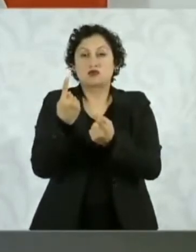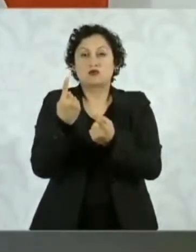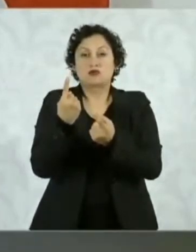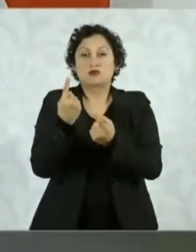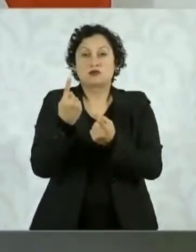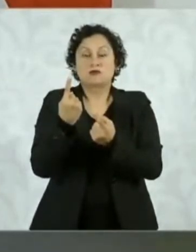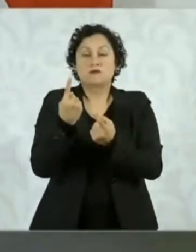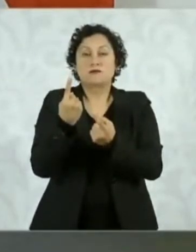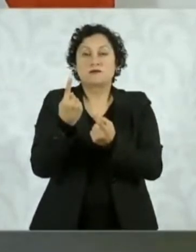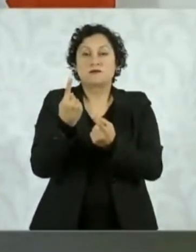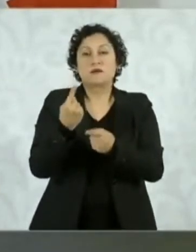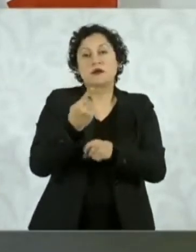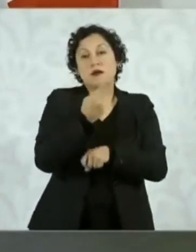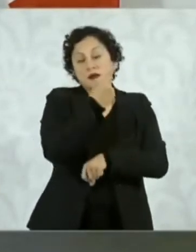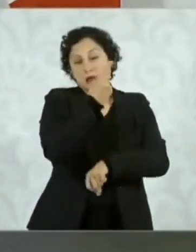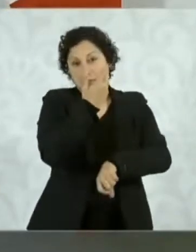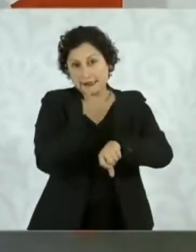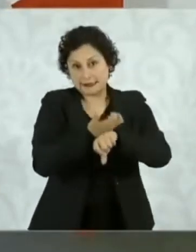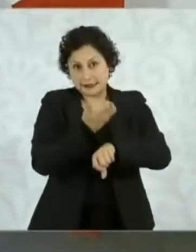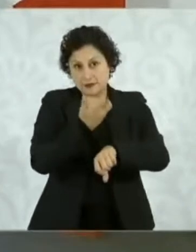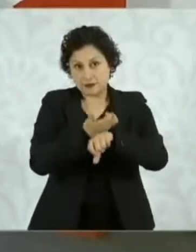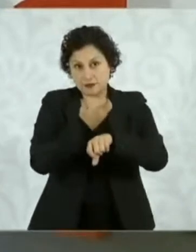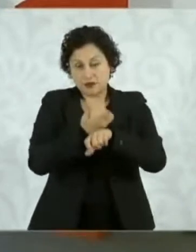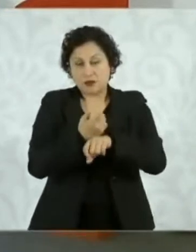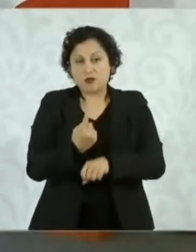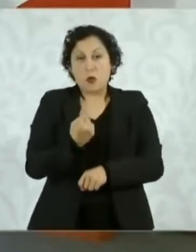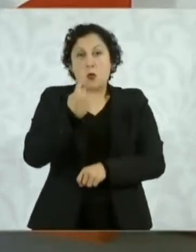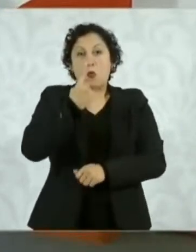a presidente de los Estados Unidos.